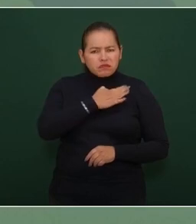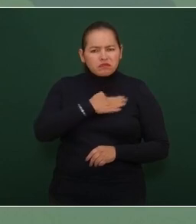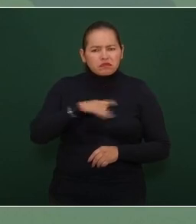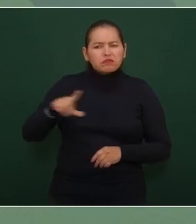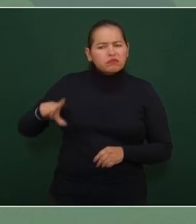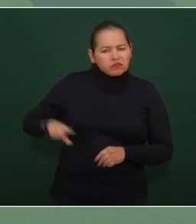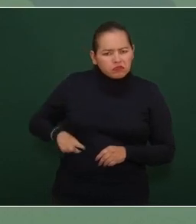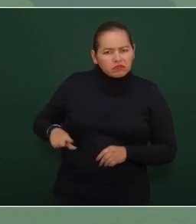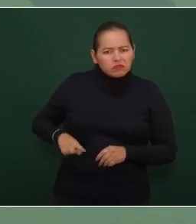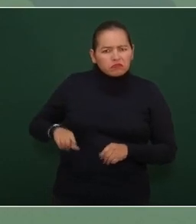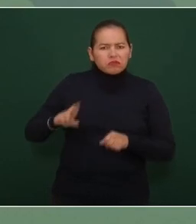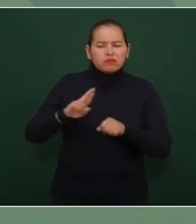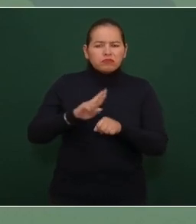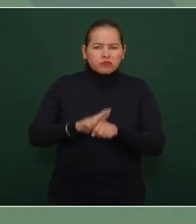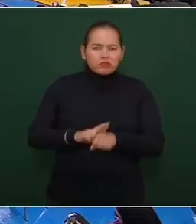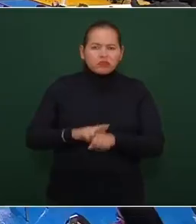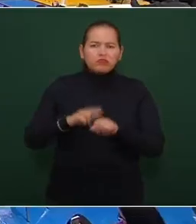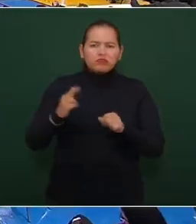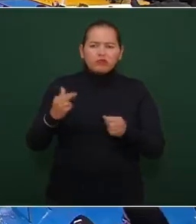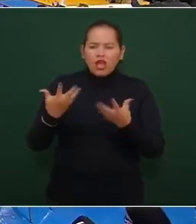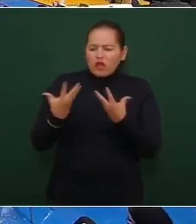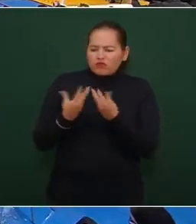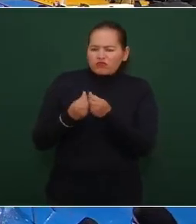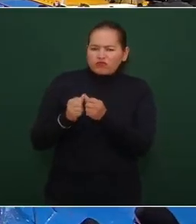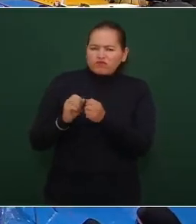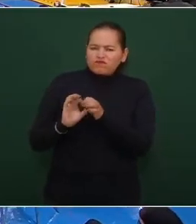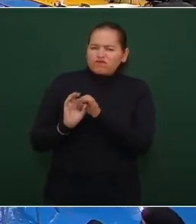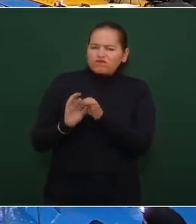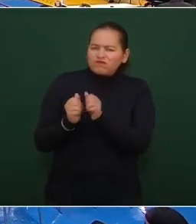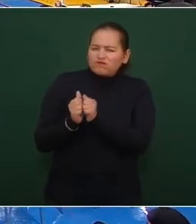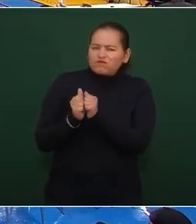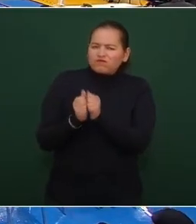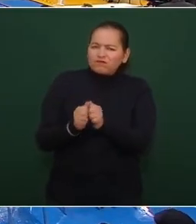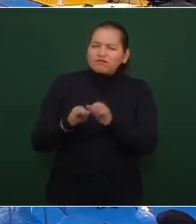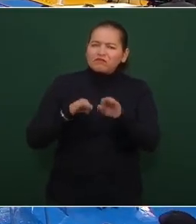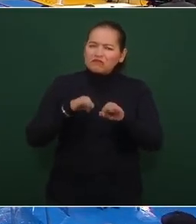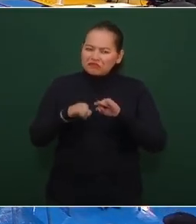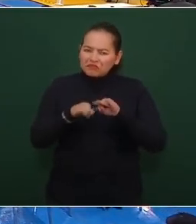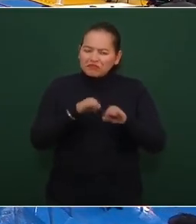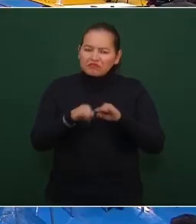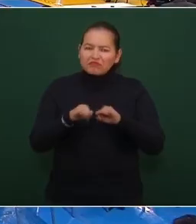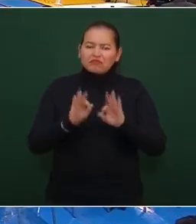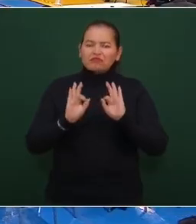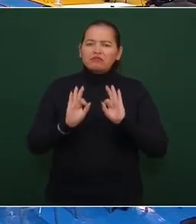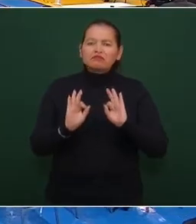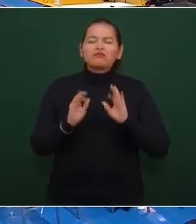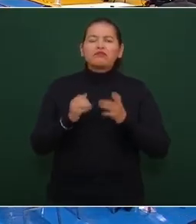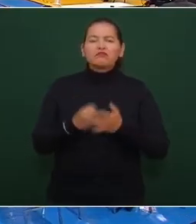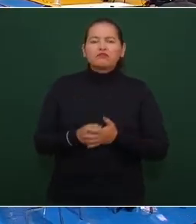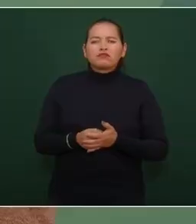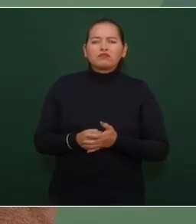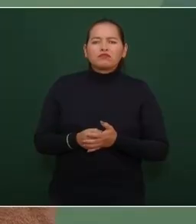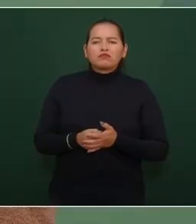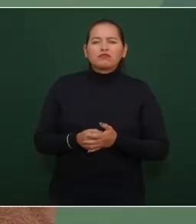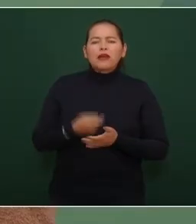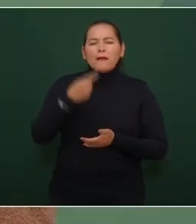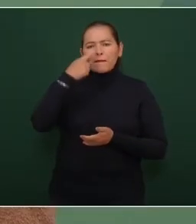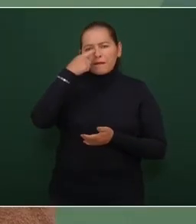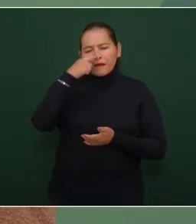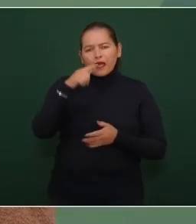hemos trabajado muy juntos hemos trabajado en beneficio